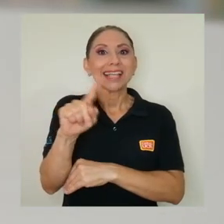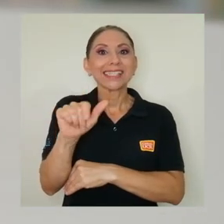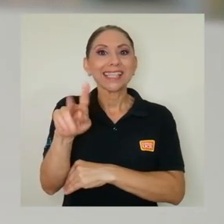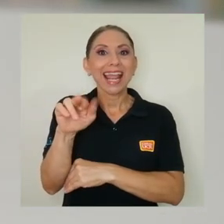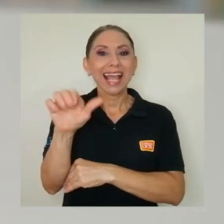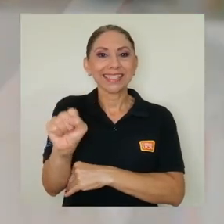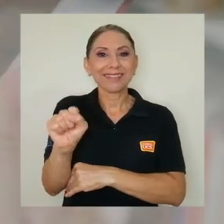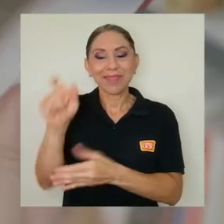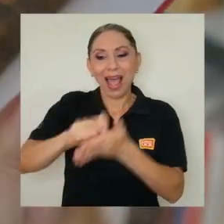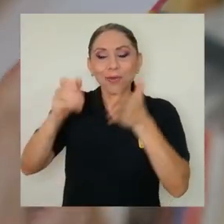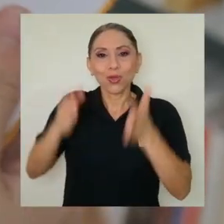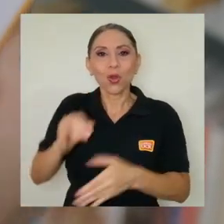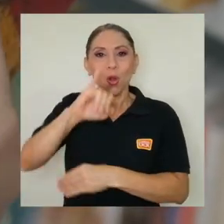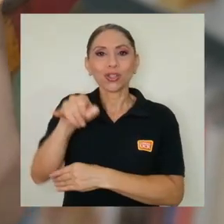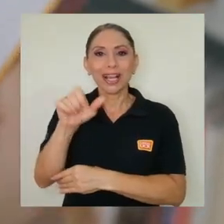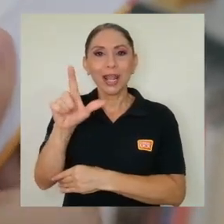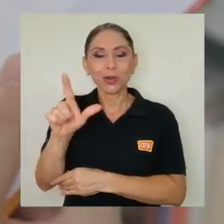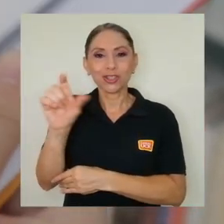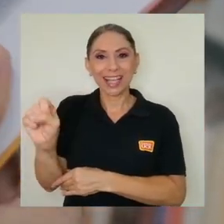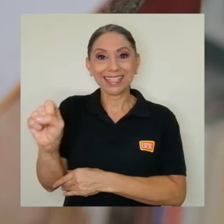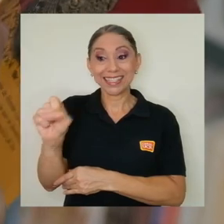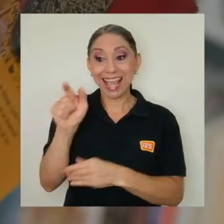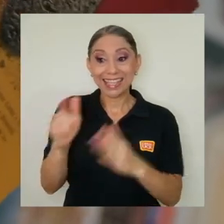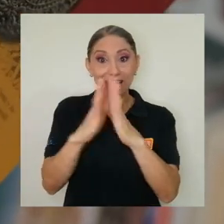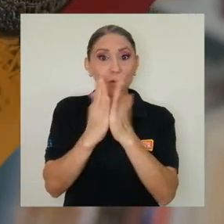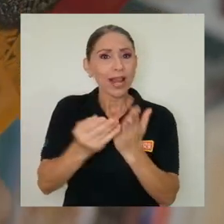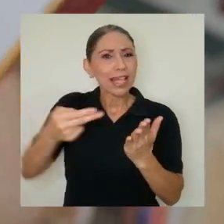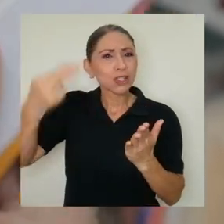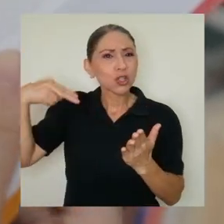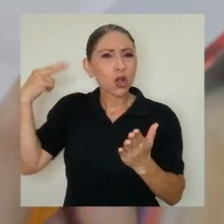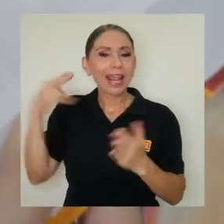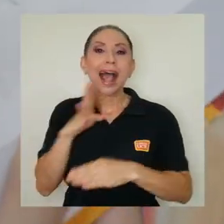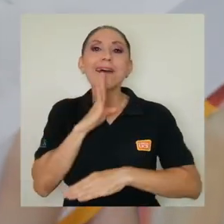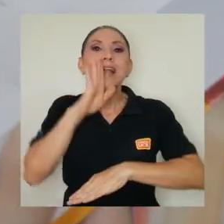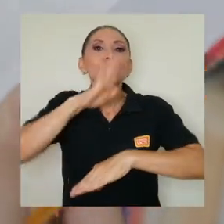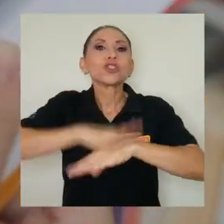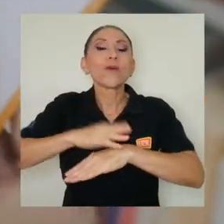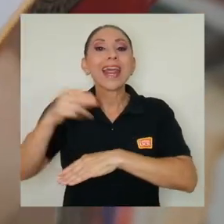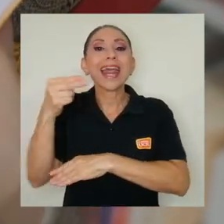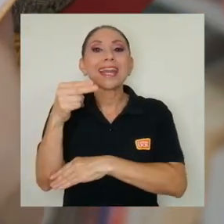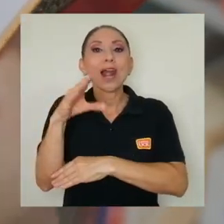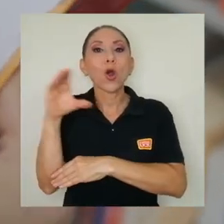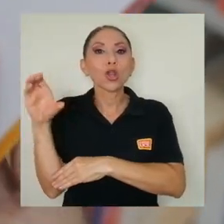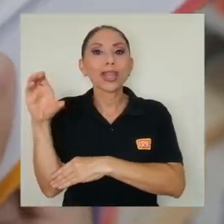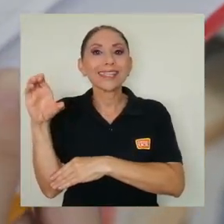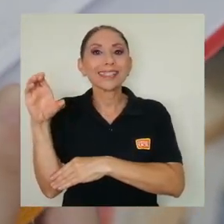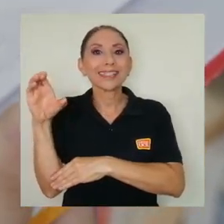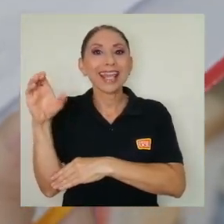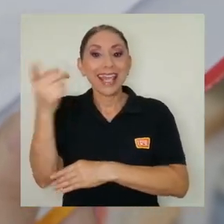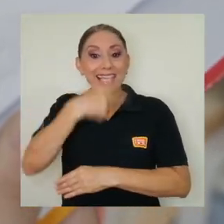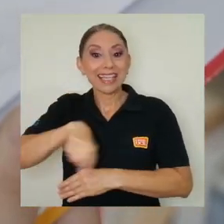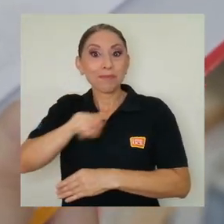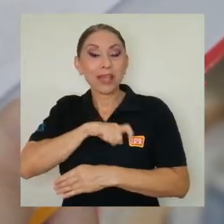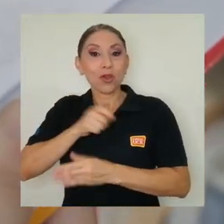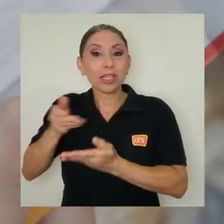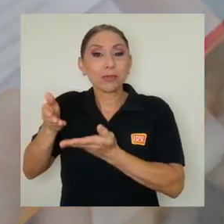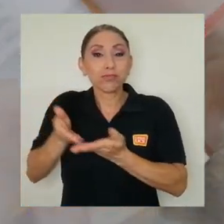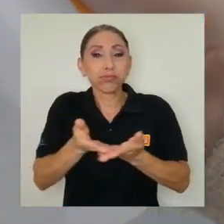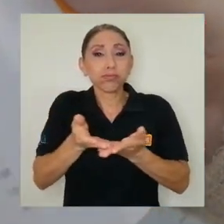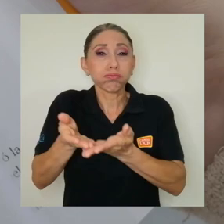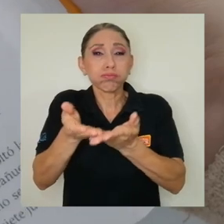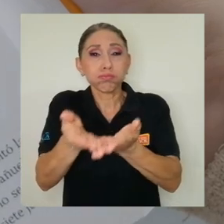León Sánchez. Esta novela histórica versa sobre la llegada de Hernán Cortés y los conquistadores españoles a México,